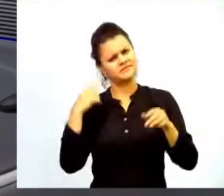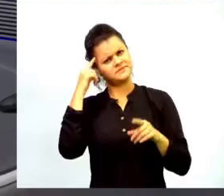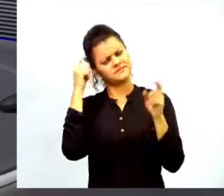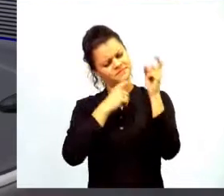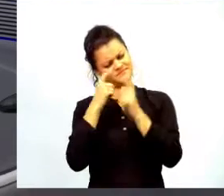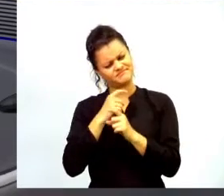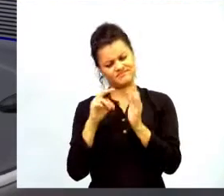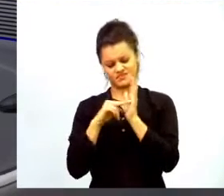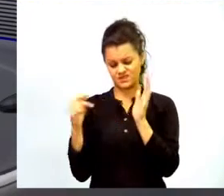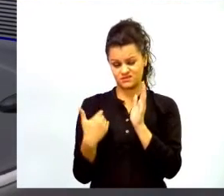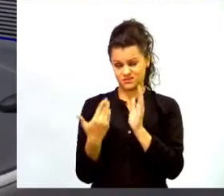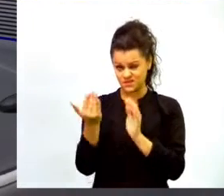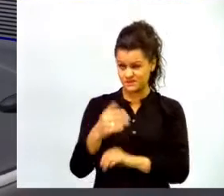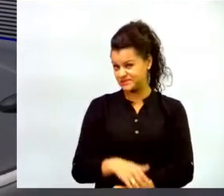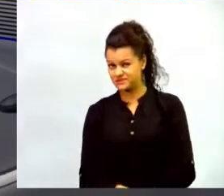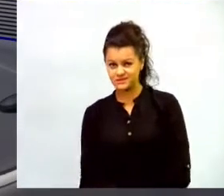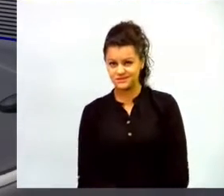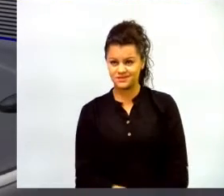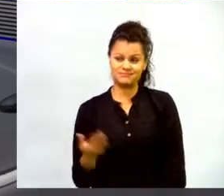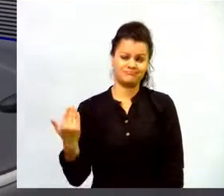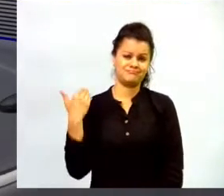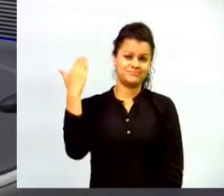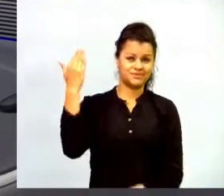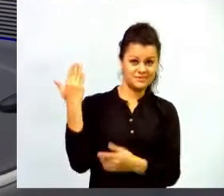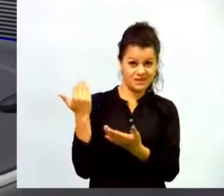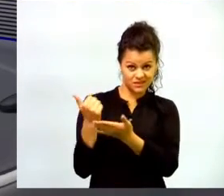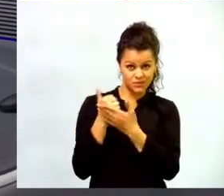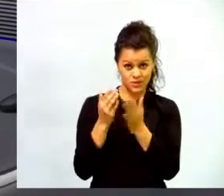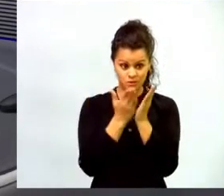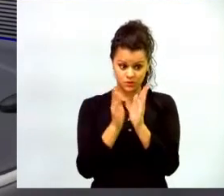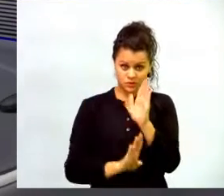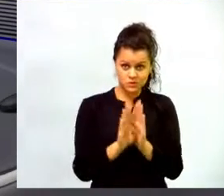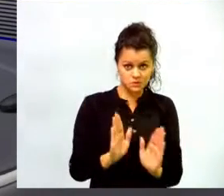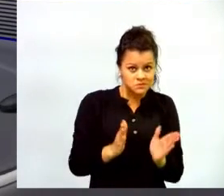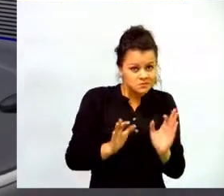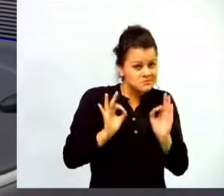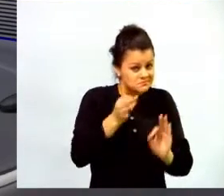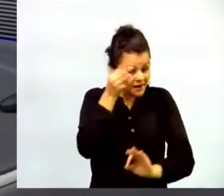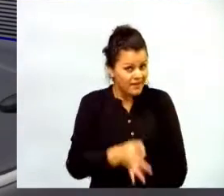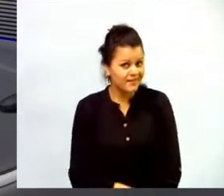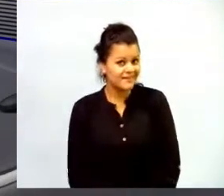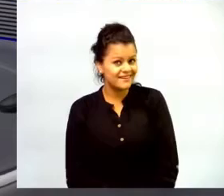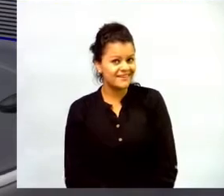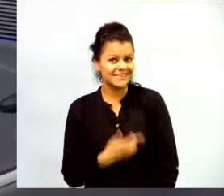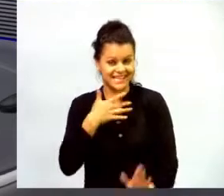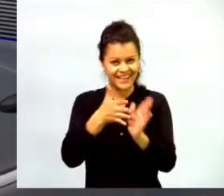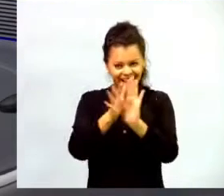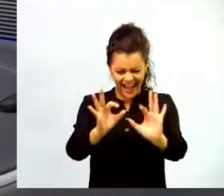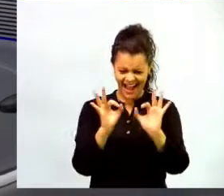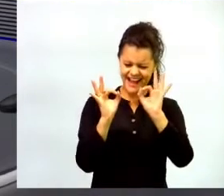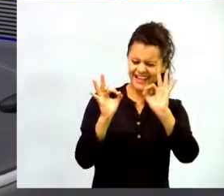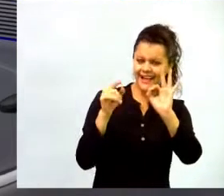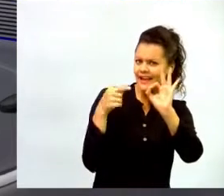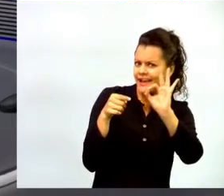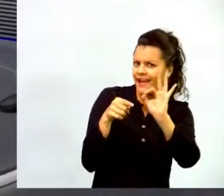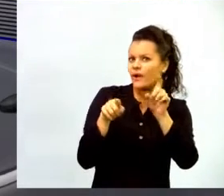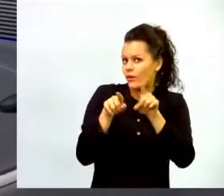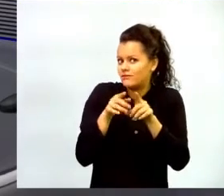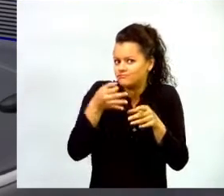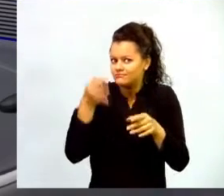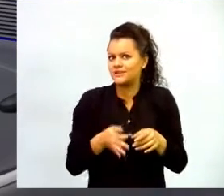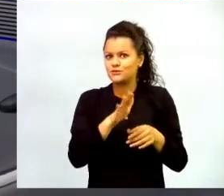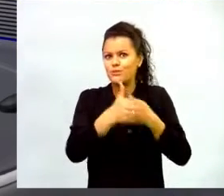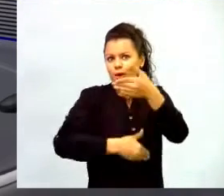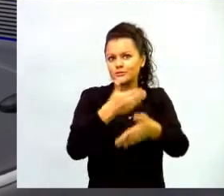funcionan? ¿Será que las TIC sí sirven para mejorar la calidad en educación? Y cuando hablo de calidad me refiero definitivamente a mejorar esos procesos de